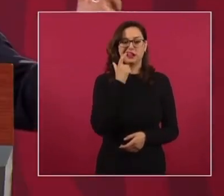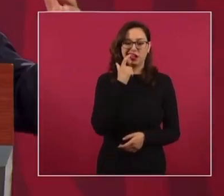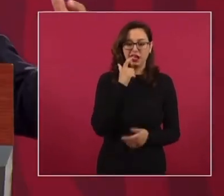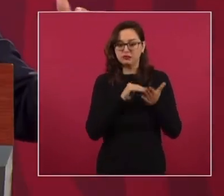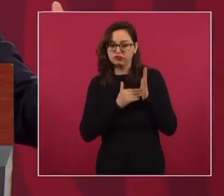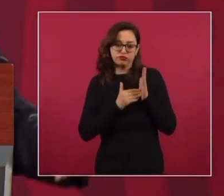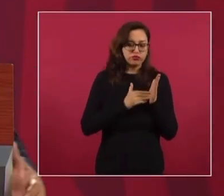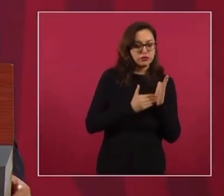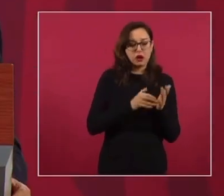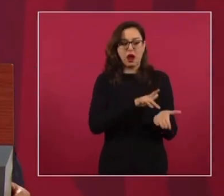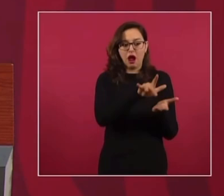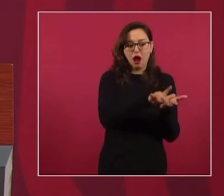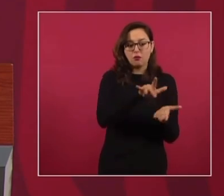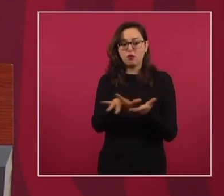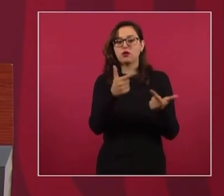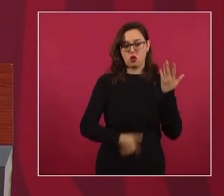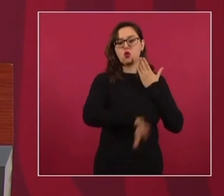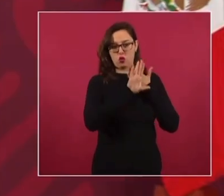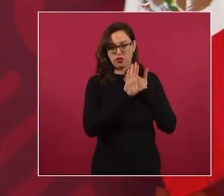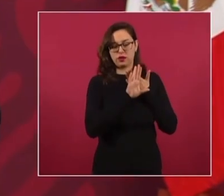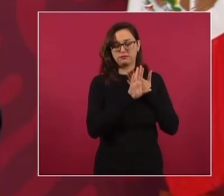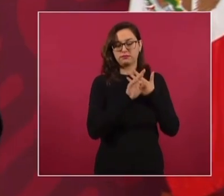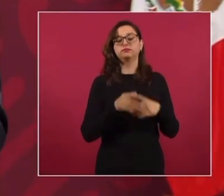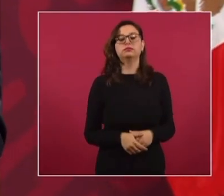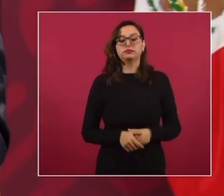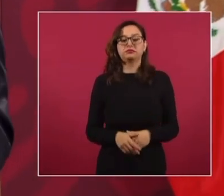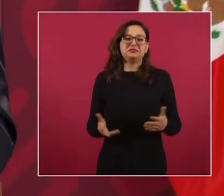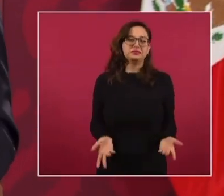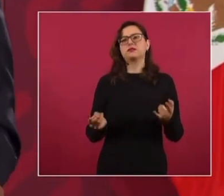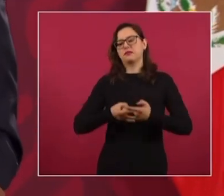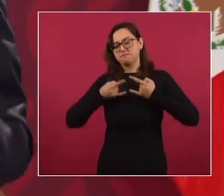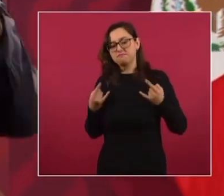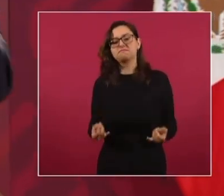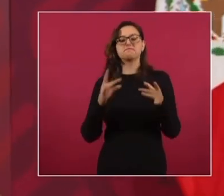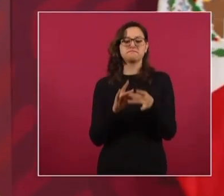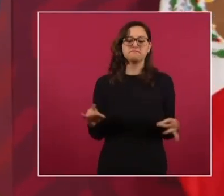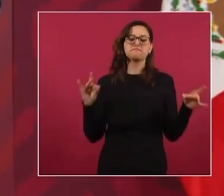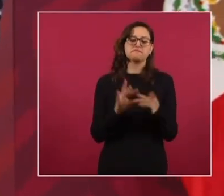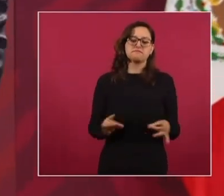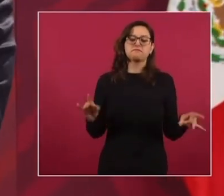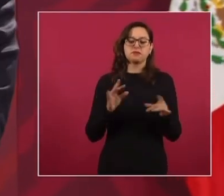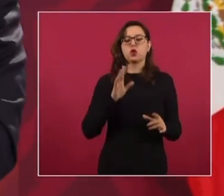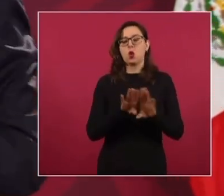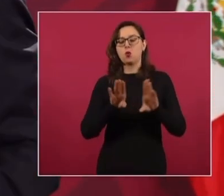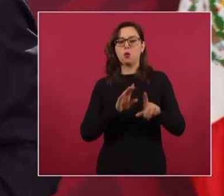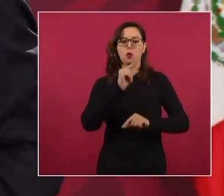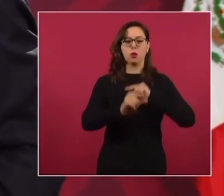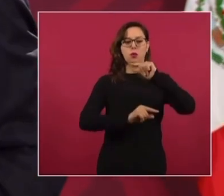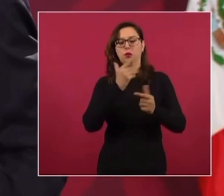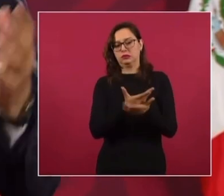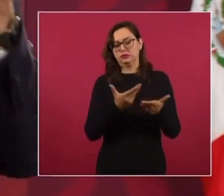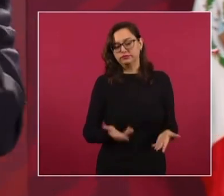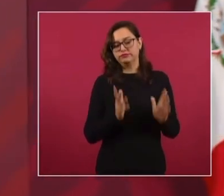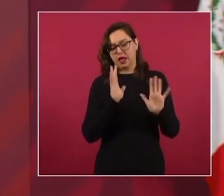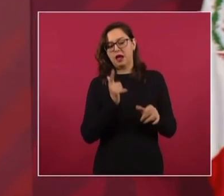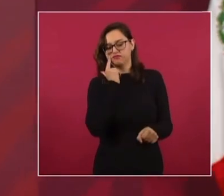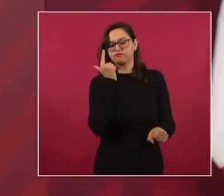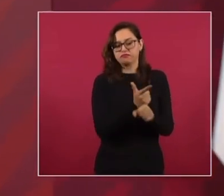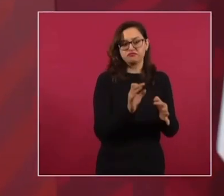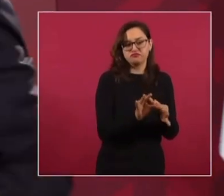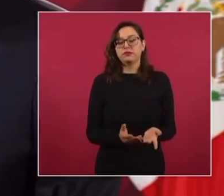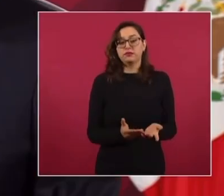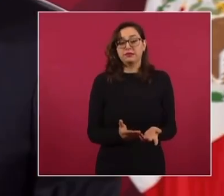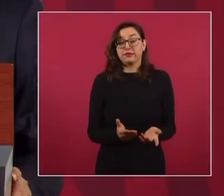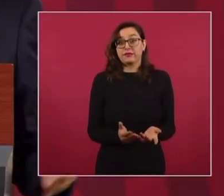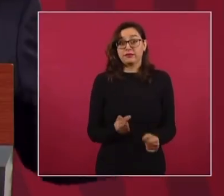del bloque, propósito. Y de la historia de los partidos, y de cómo se fueron integrando. Y cómo están